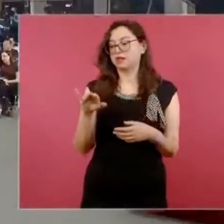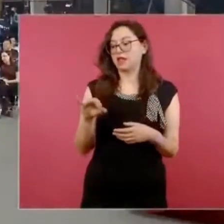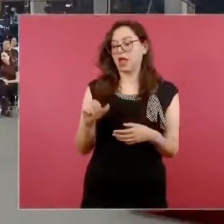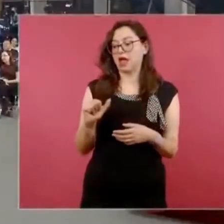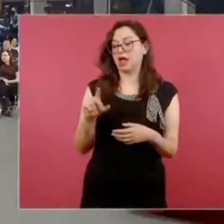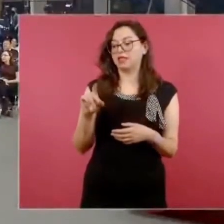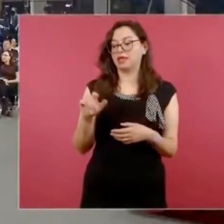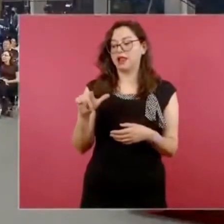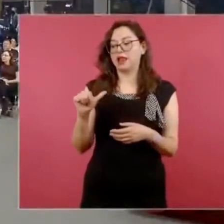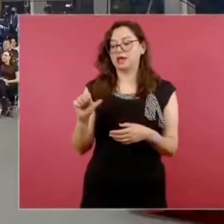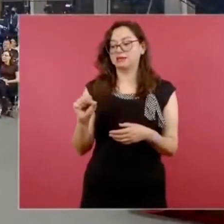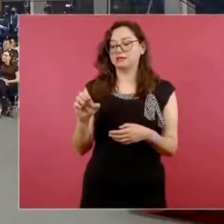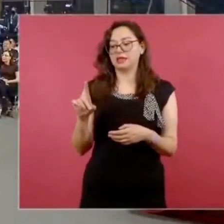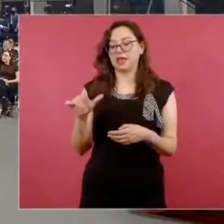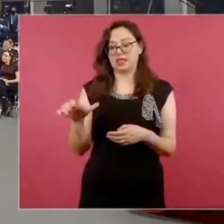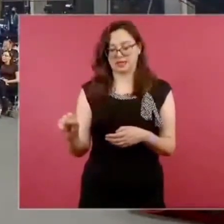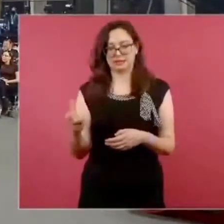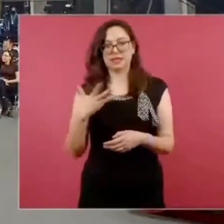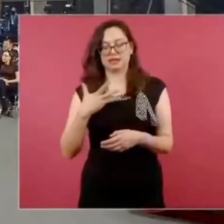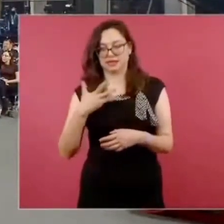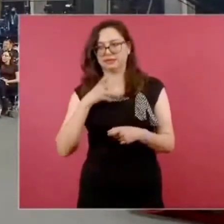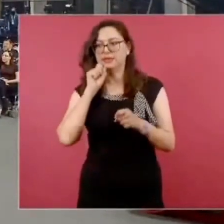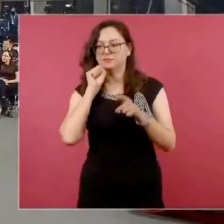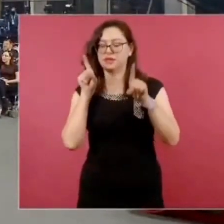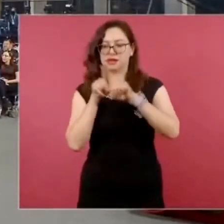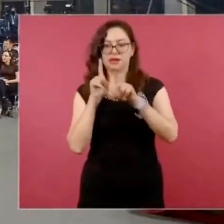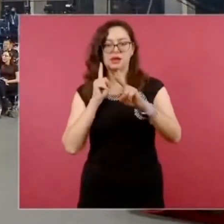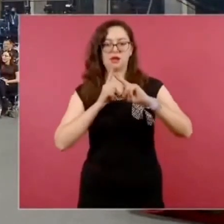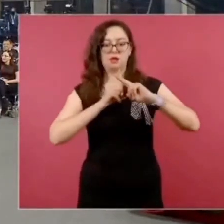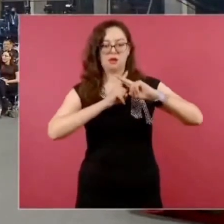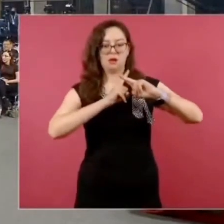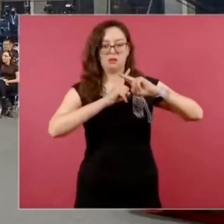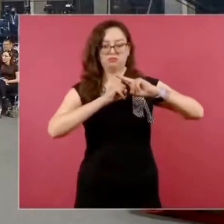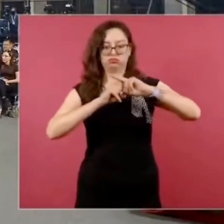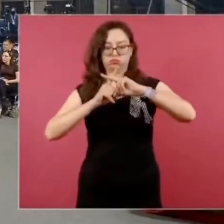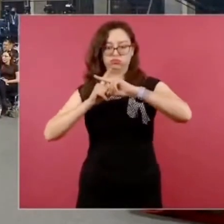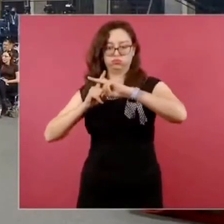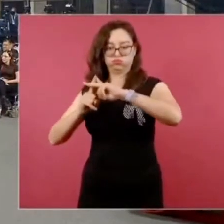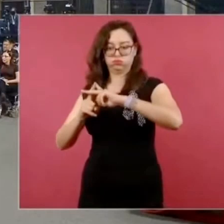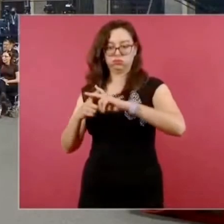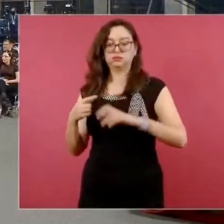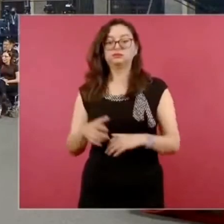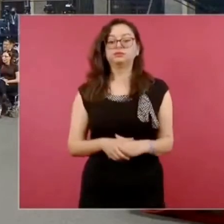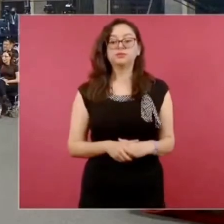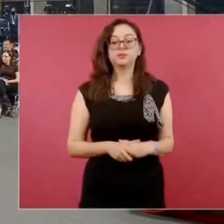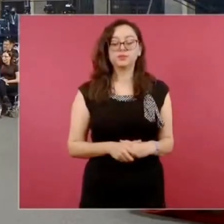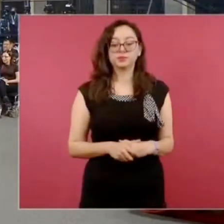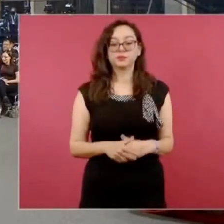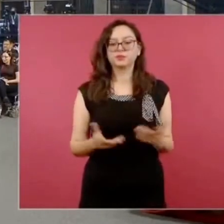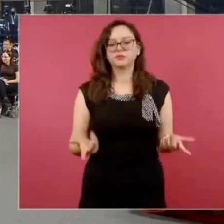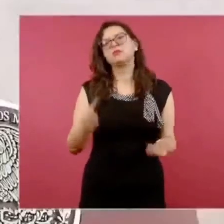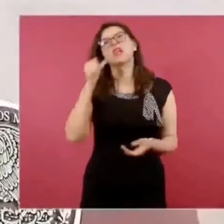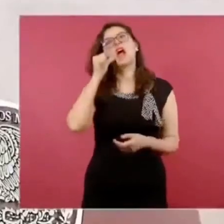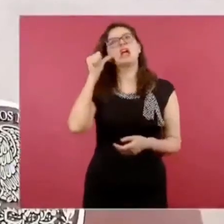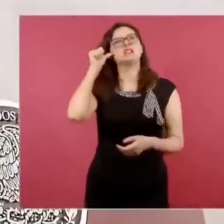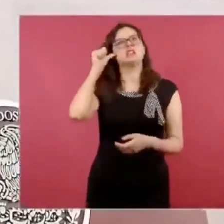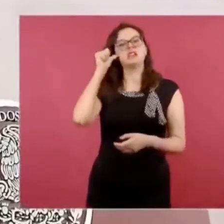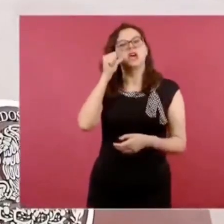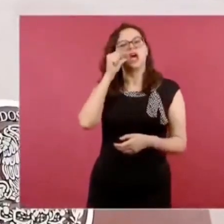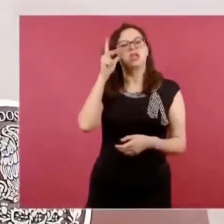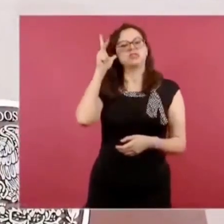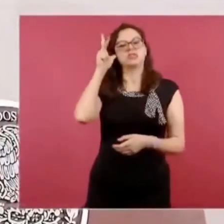pero es un tuit de ayer o de Santier,